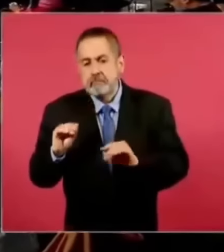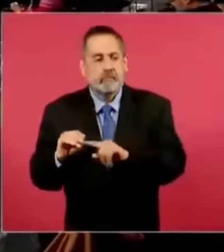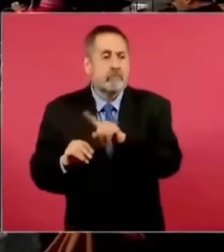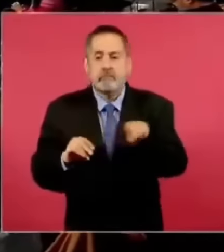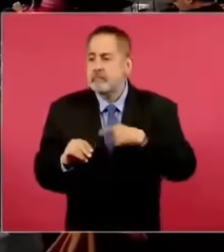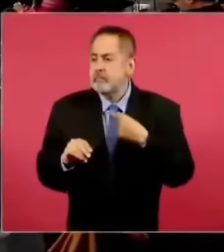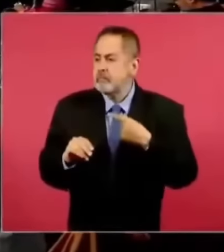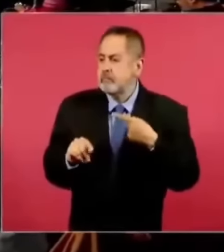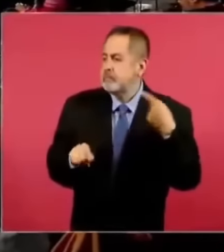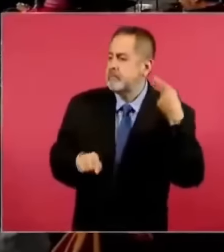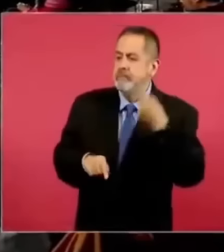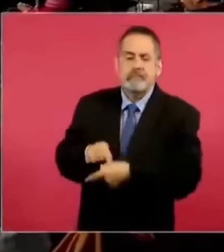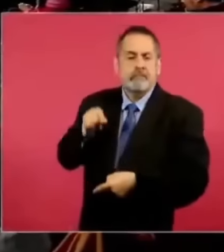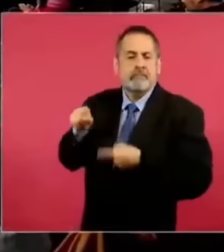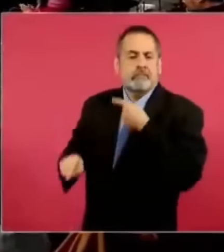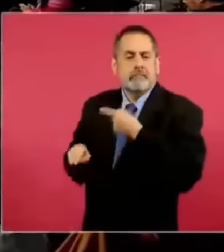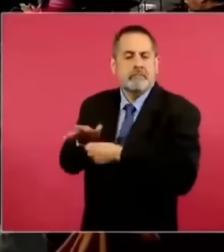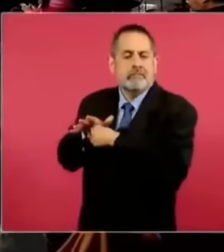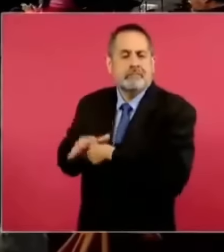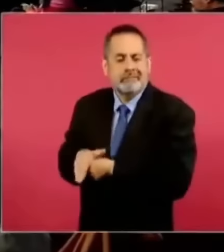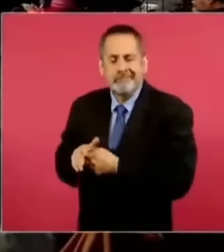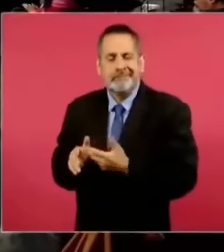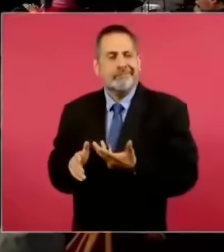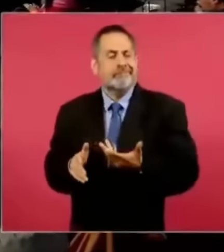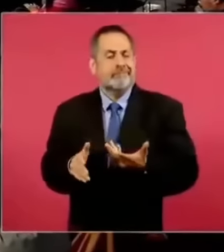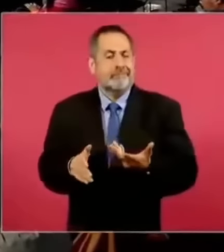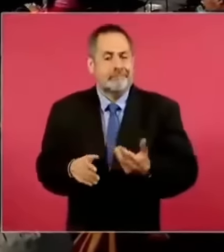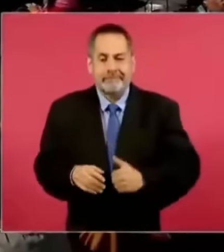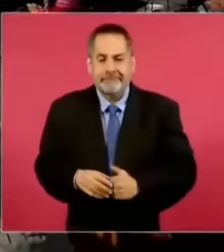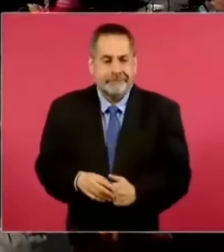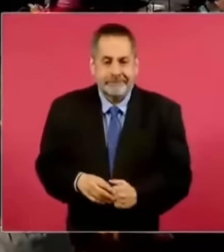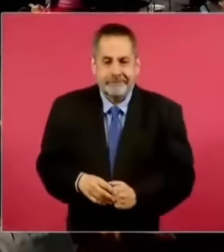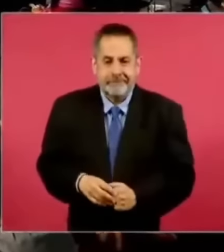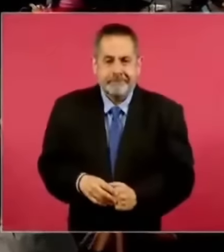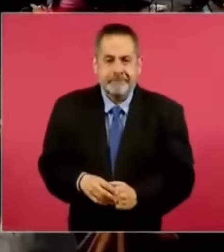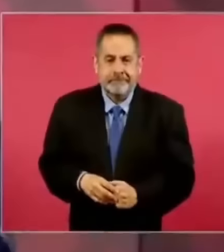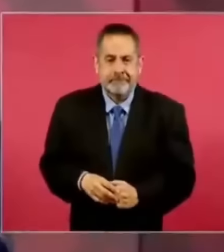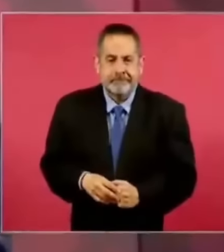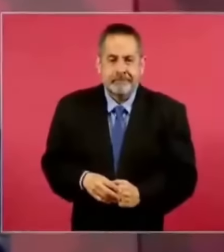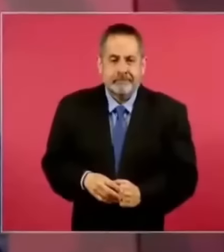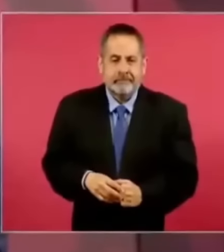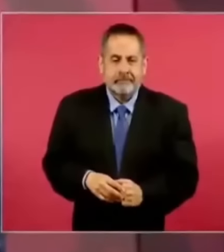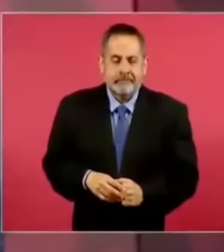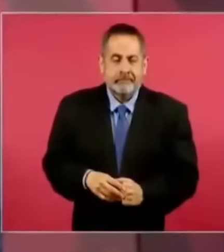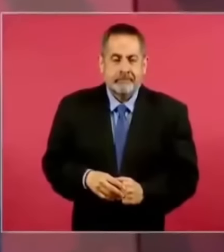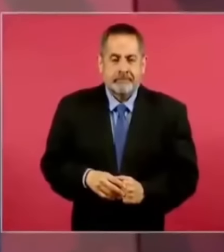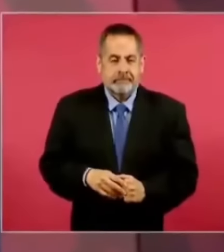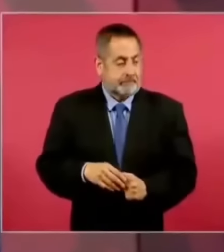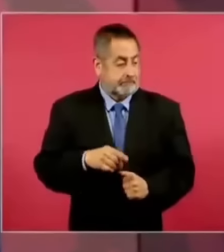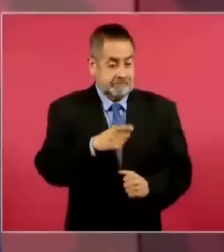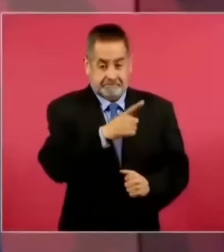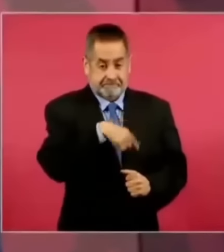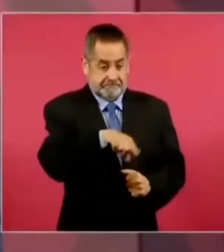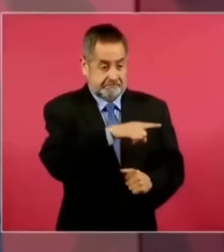adversarios, que son de lo más